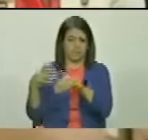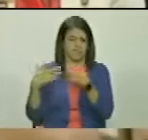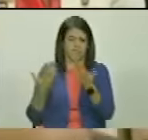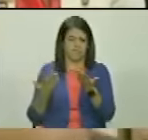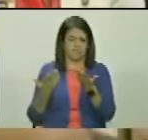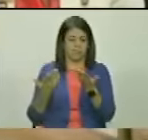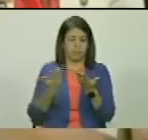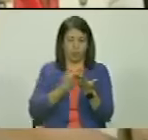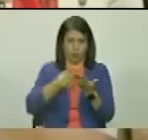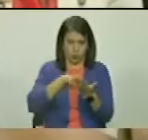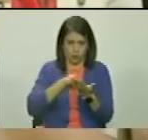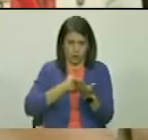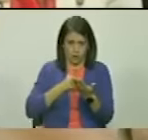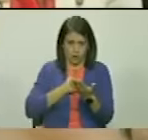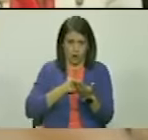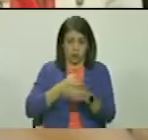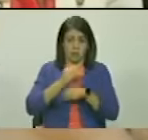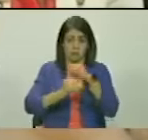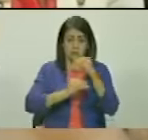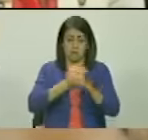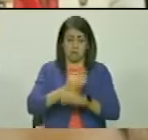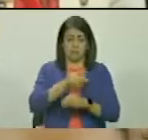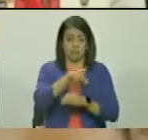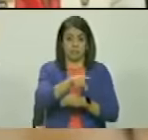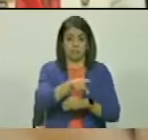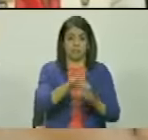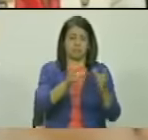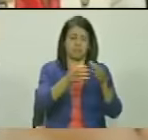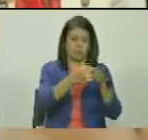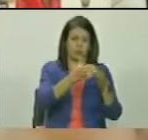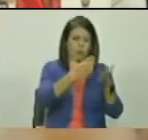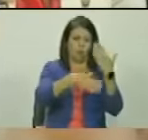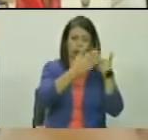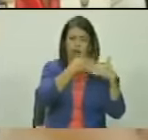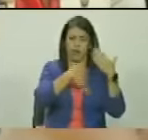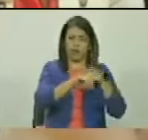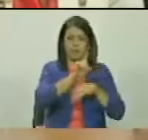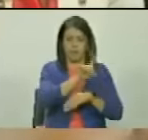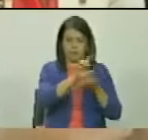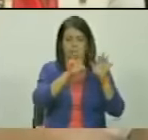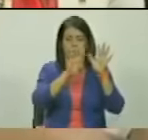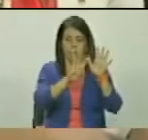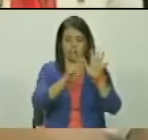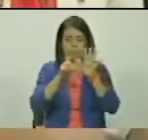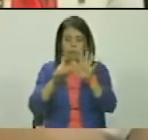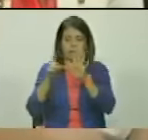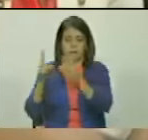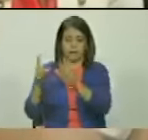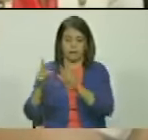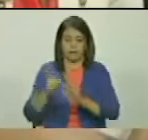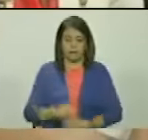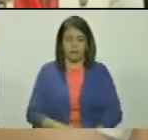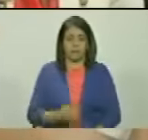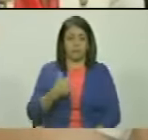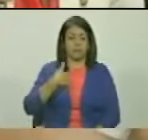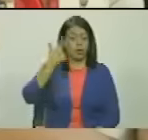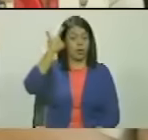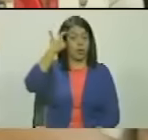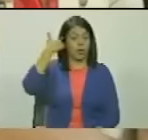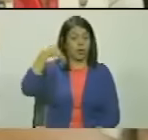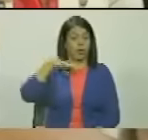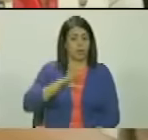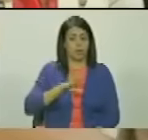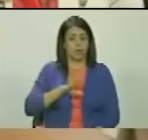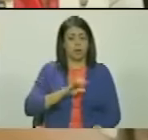no somos nosotros lo hizo lo hicieron las partes en su momento en el año 1966 yo creo que